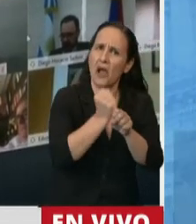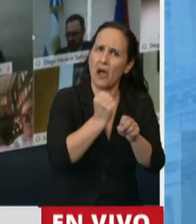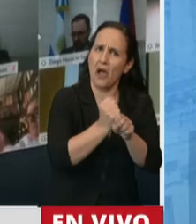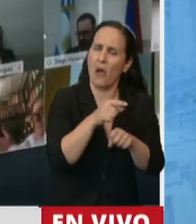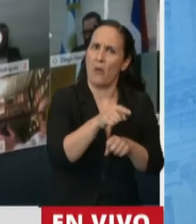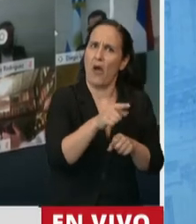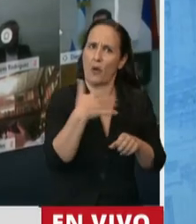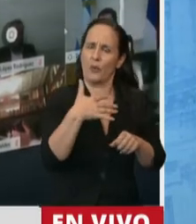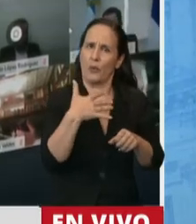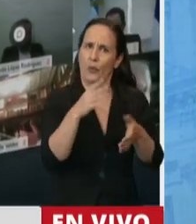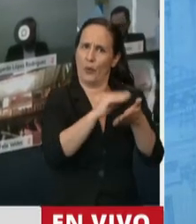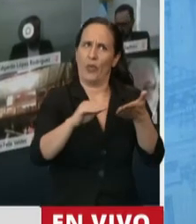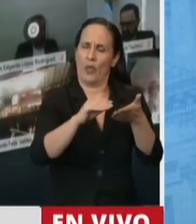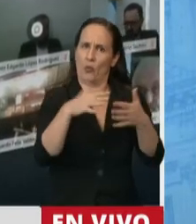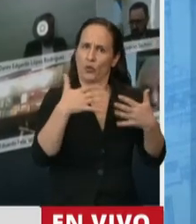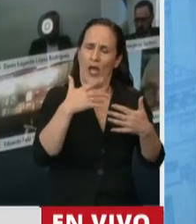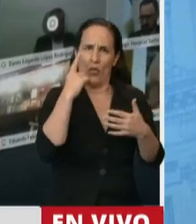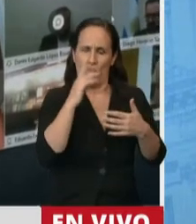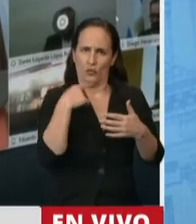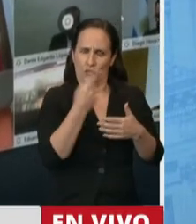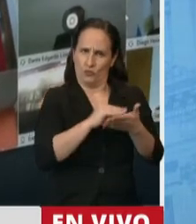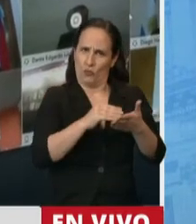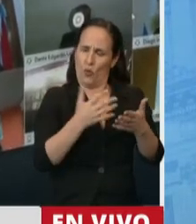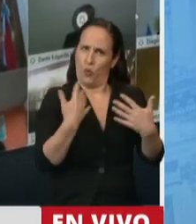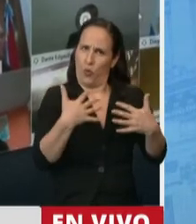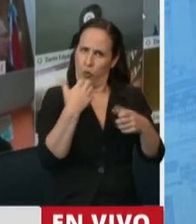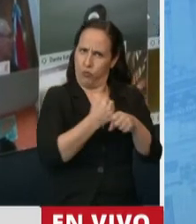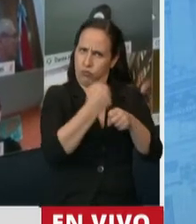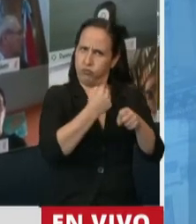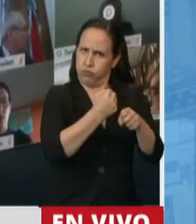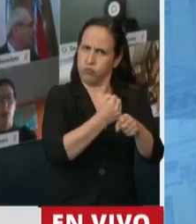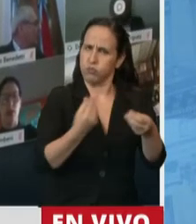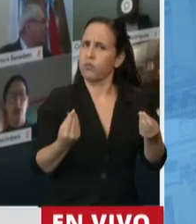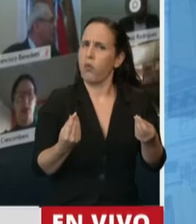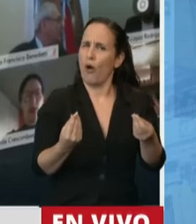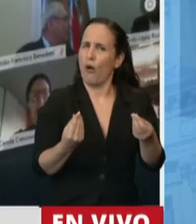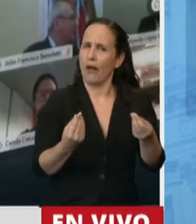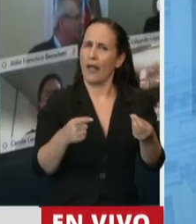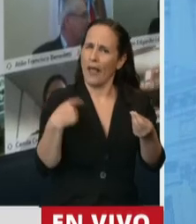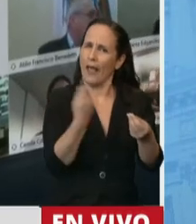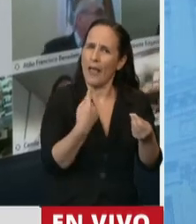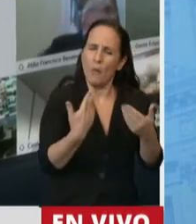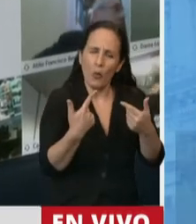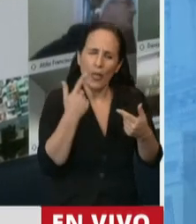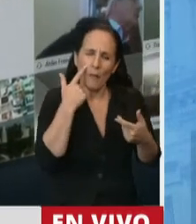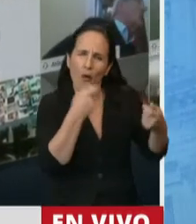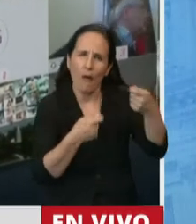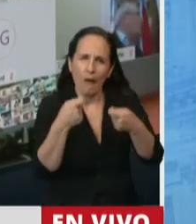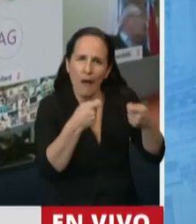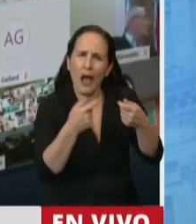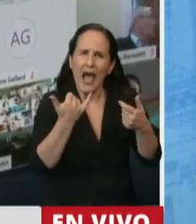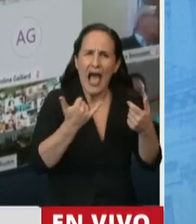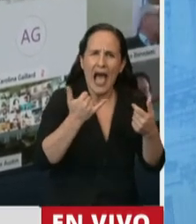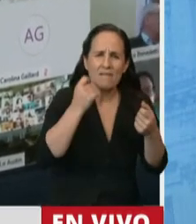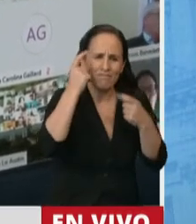Diputados y Diputadas. Pondera mucho porque pudimos llevar a cabo la conjunción de intereses contrapuestos. Y sí,